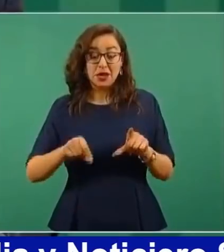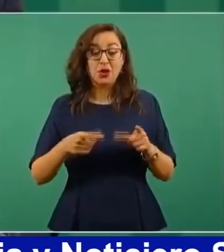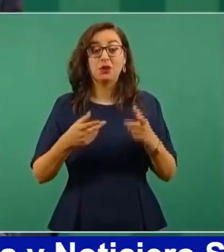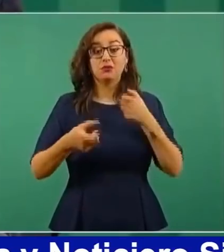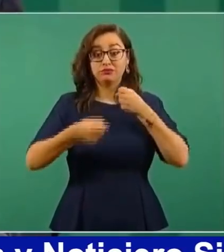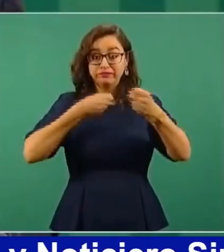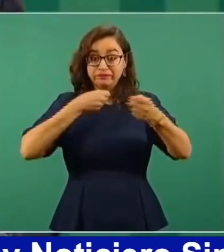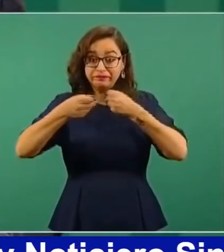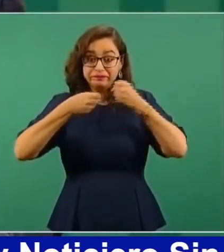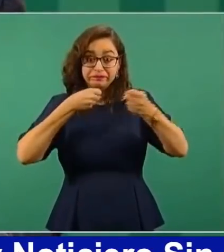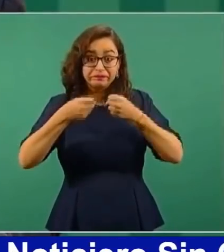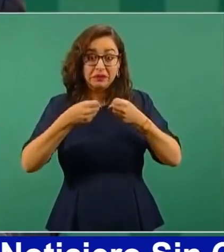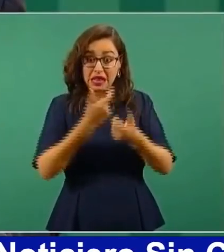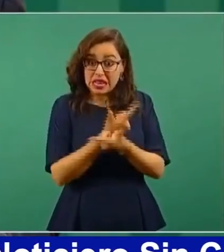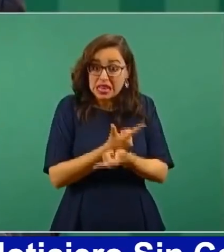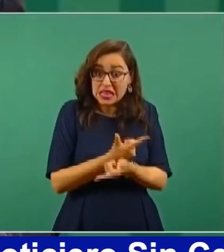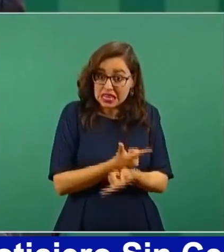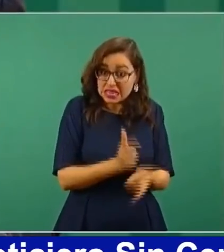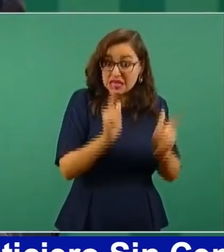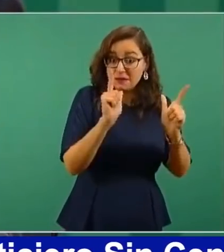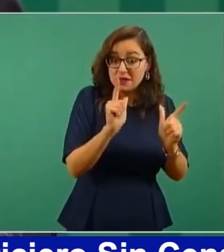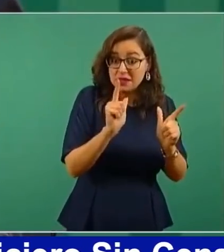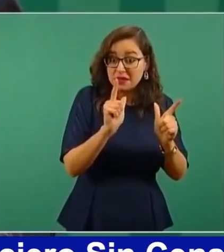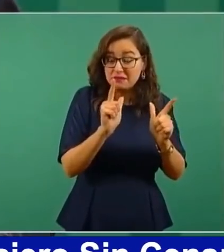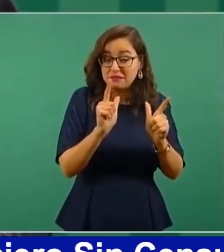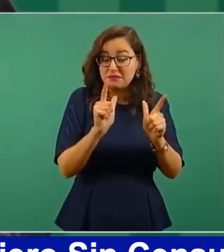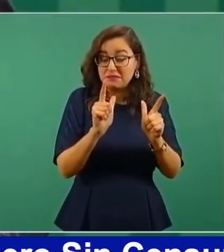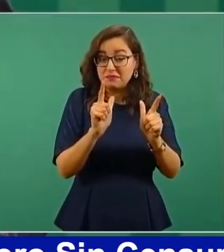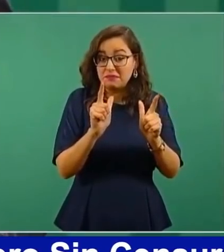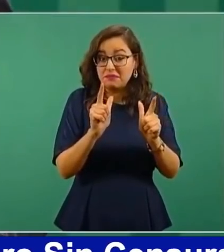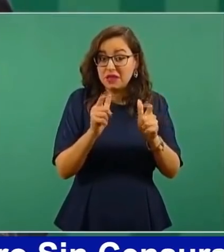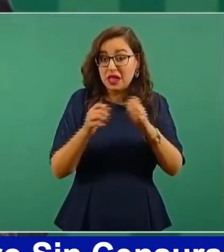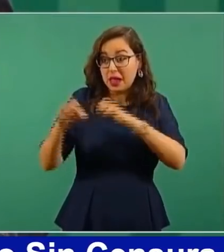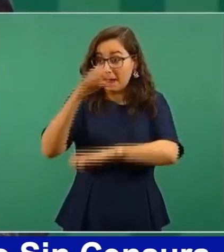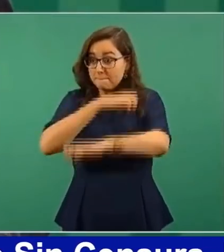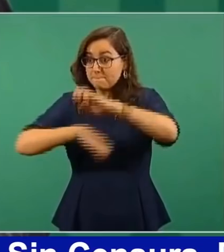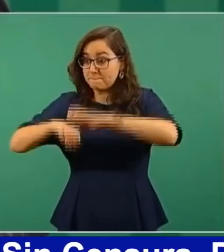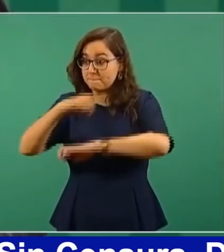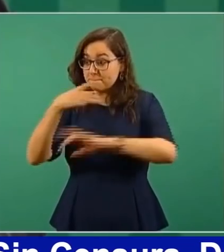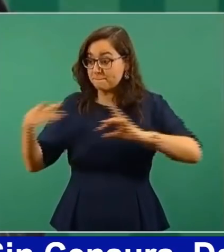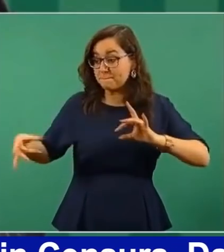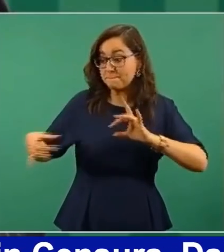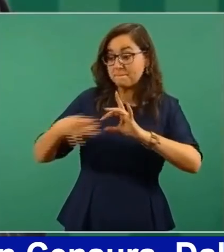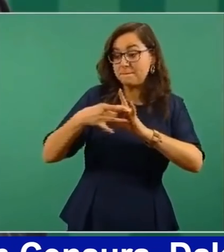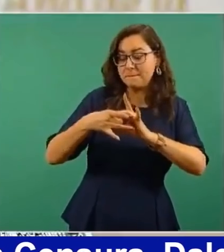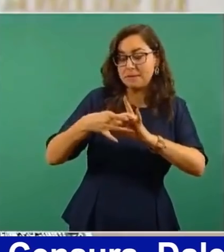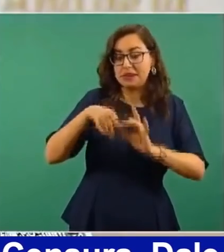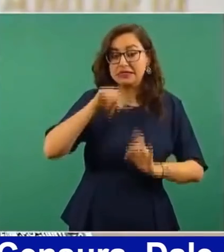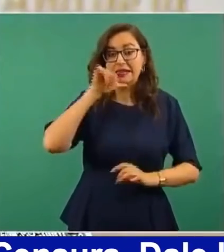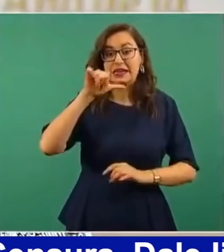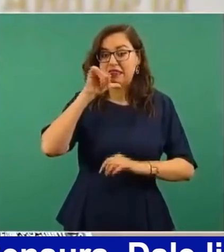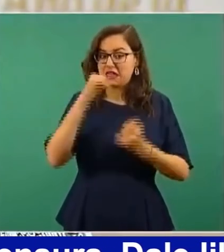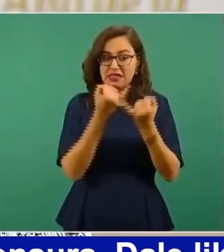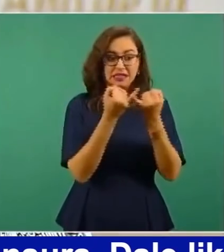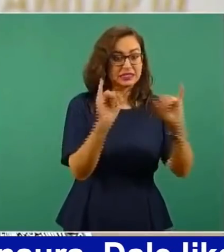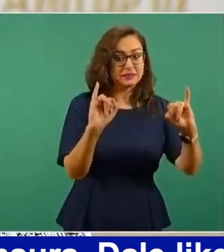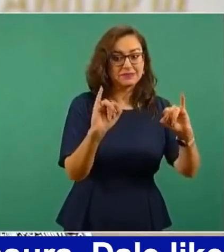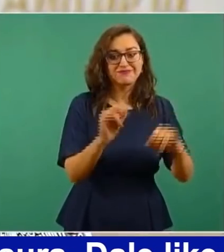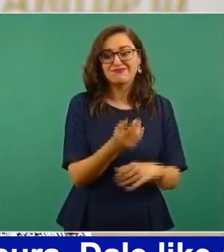está vinculado a empresas, predomina el periodismo empresarial.